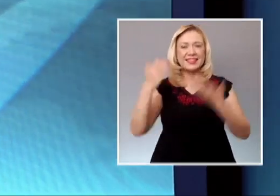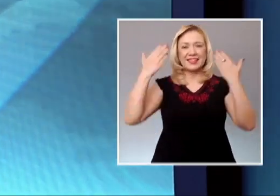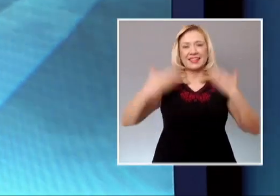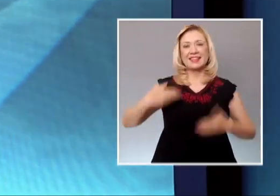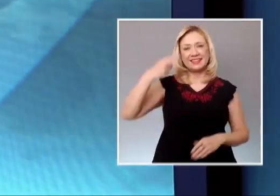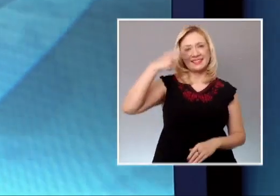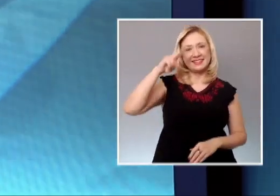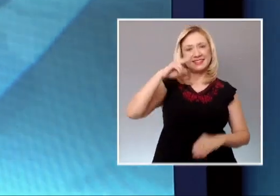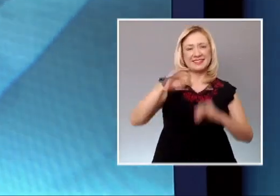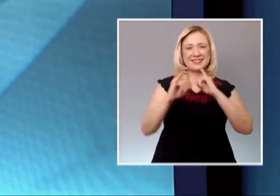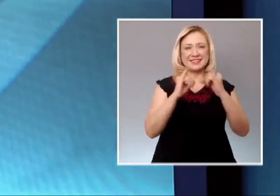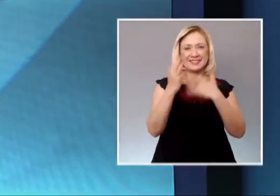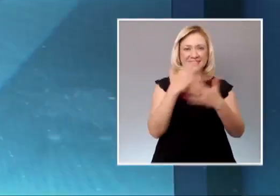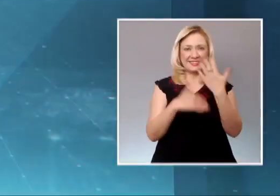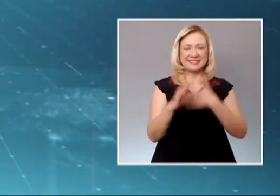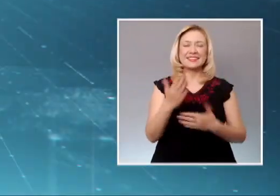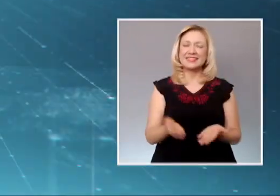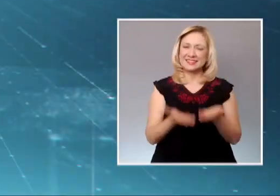Comenzamos.